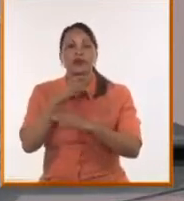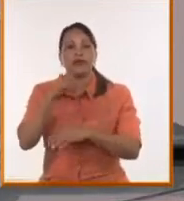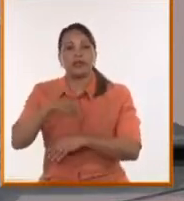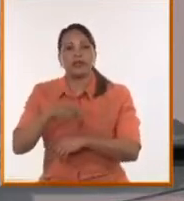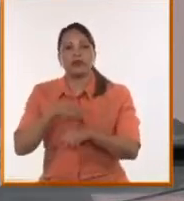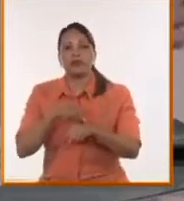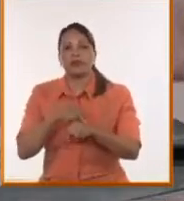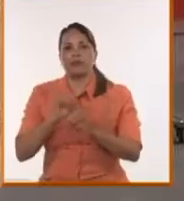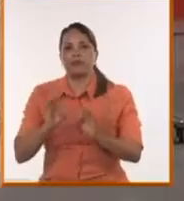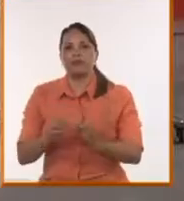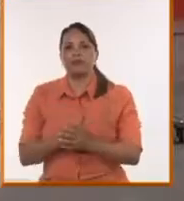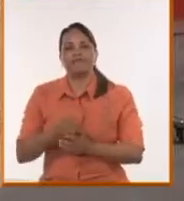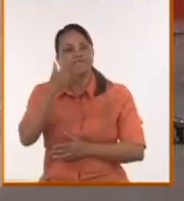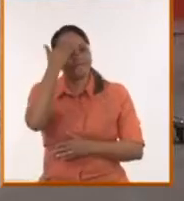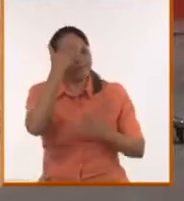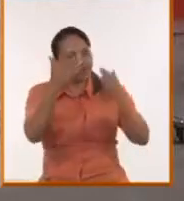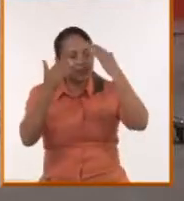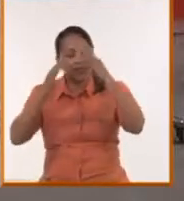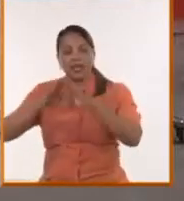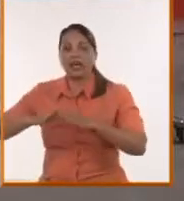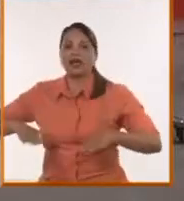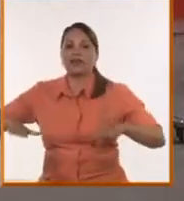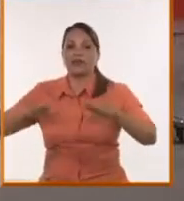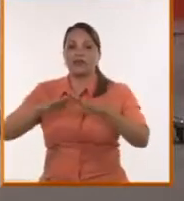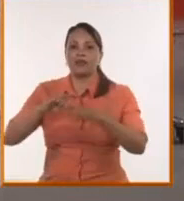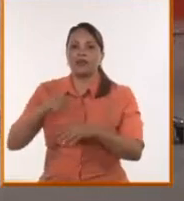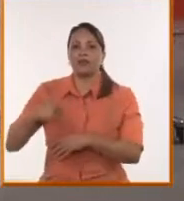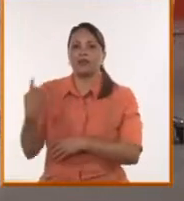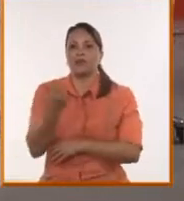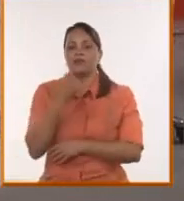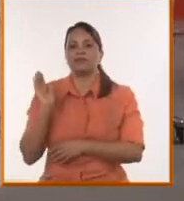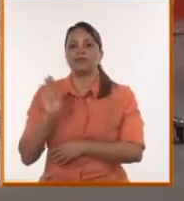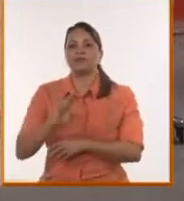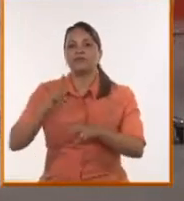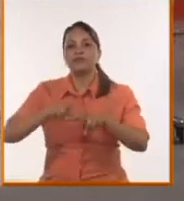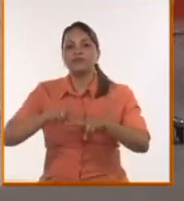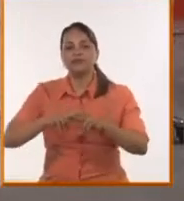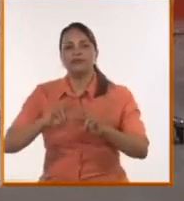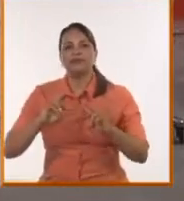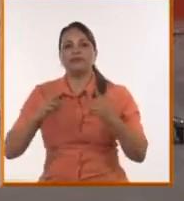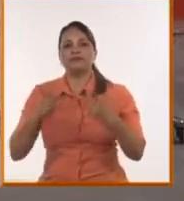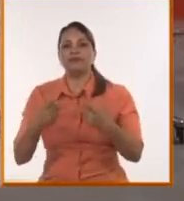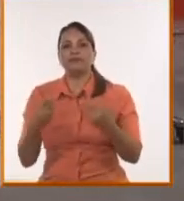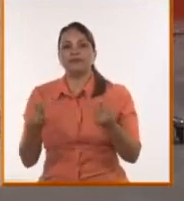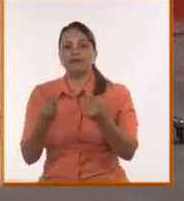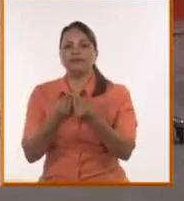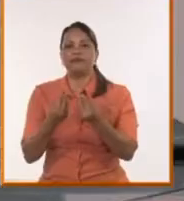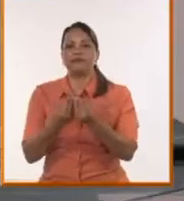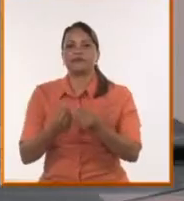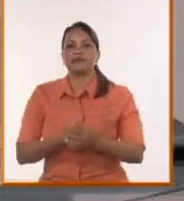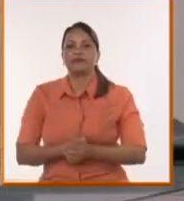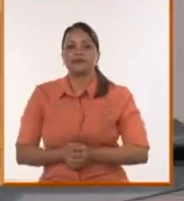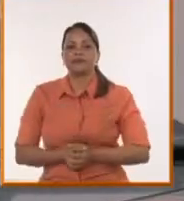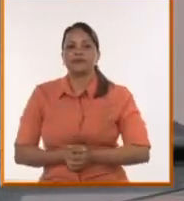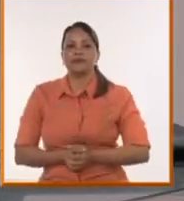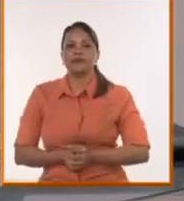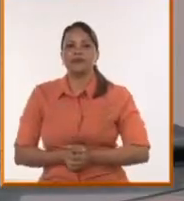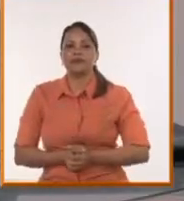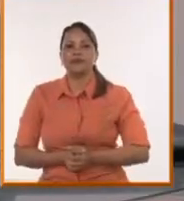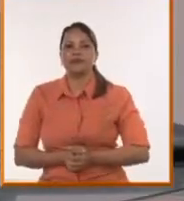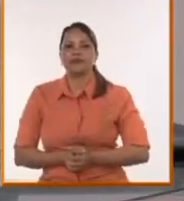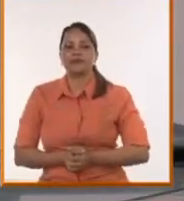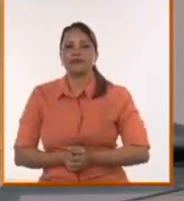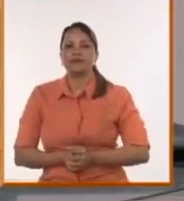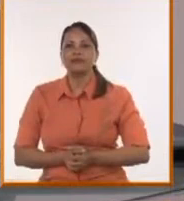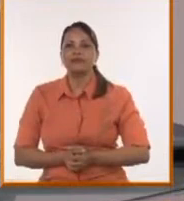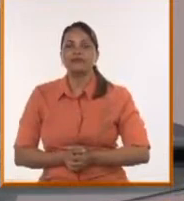estos tiempos. Yo le agradezco muchísimo a ustedes por haber estado en La Habana nuevamente, por habernos venido a acompañar acá a la Mesa Redonda y poder hablar con nuestro pueblo, con